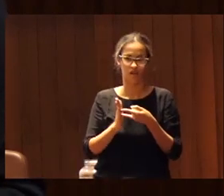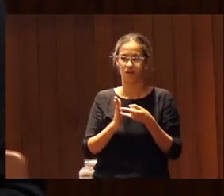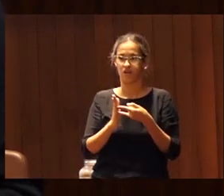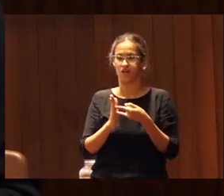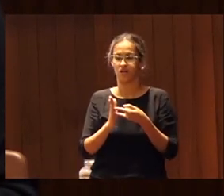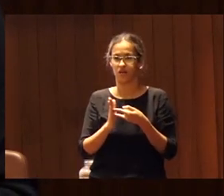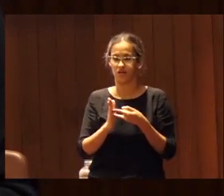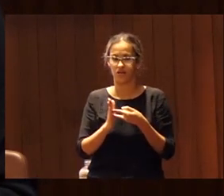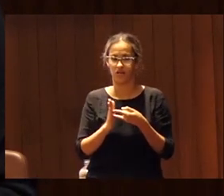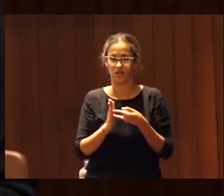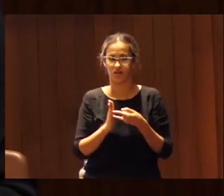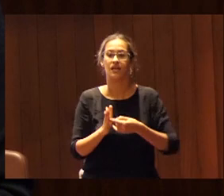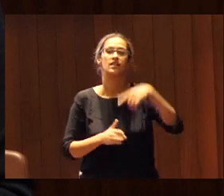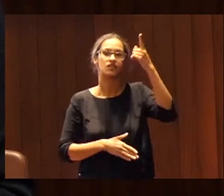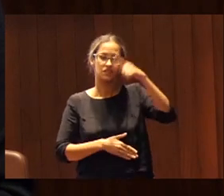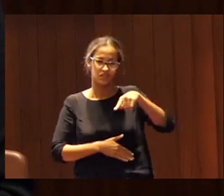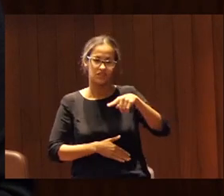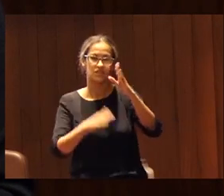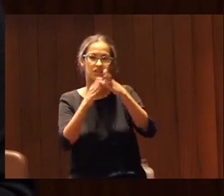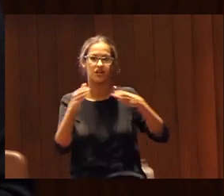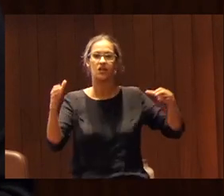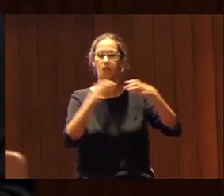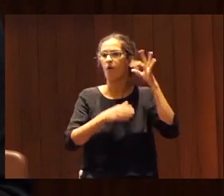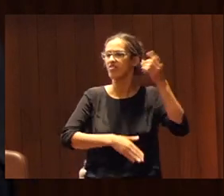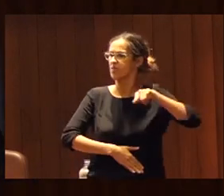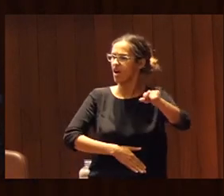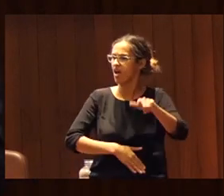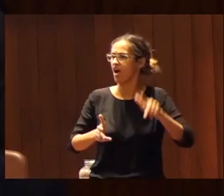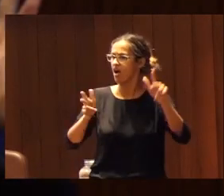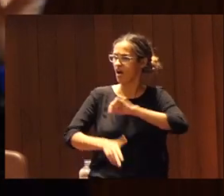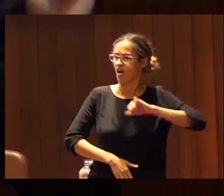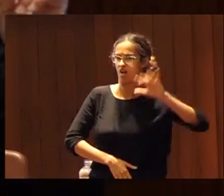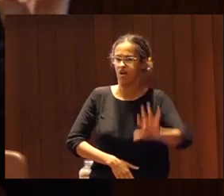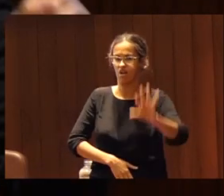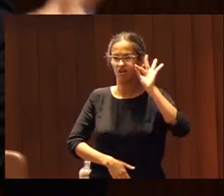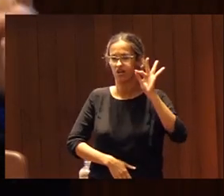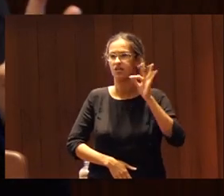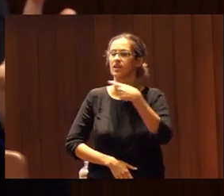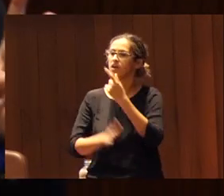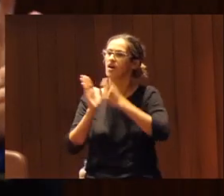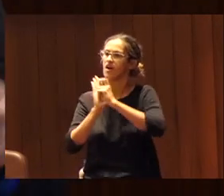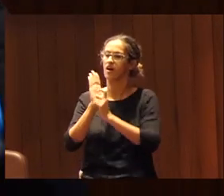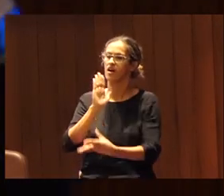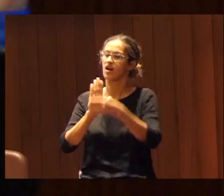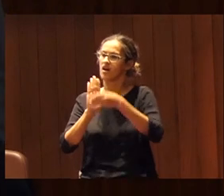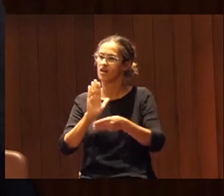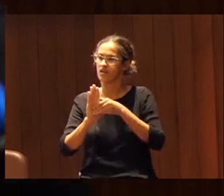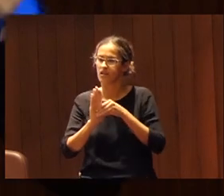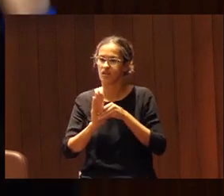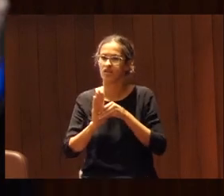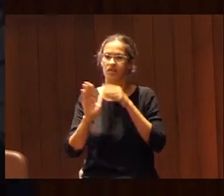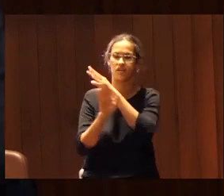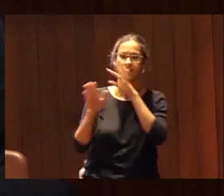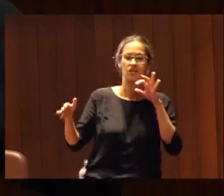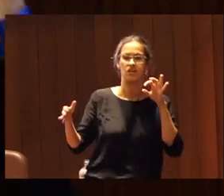y hay que acceder al poder también a las mujeres para que se empoderen y tomen decisiones quedan dos aspectos que no he incluido ahí que los he citado referentes